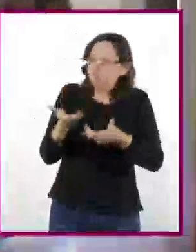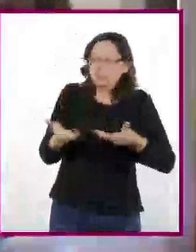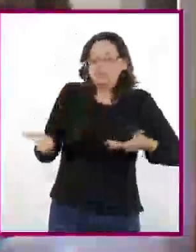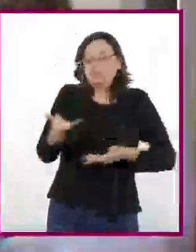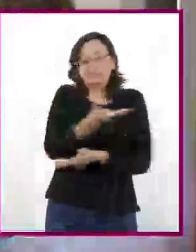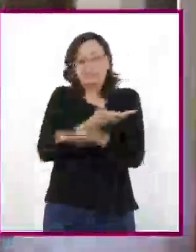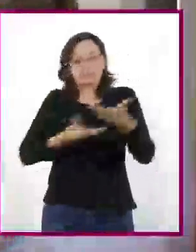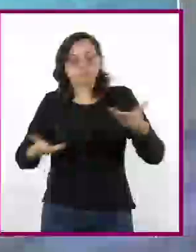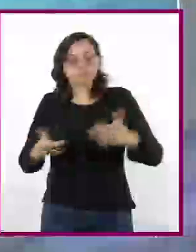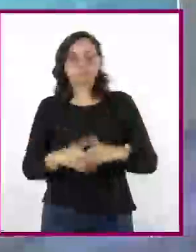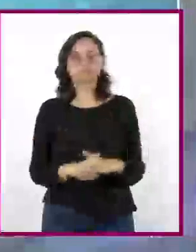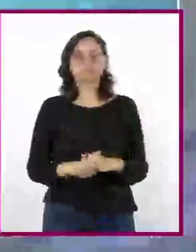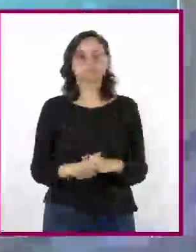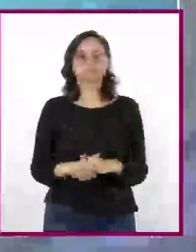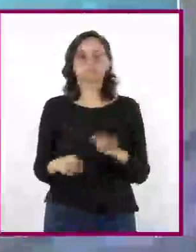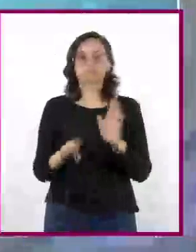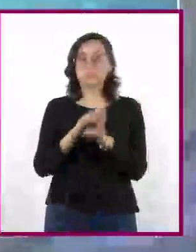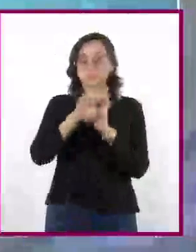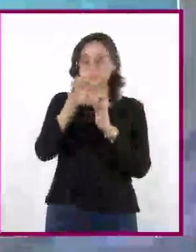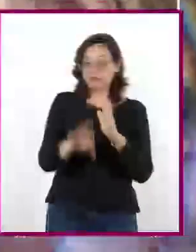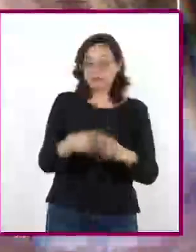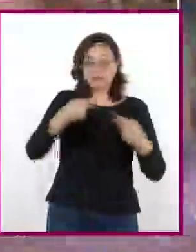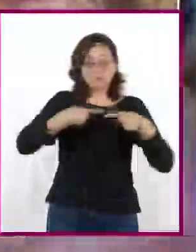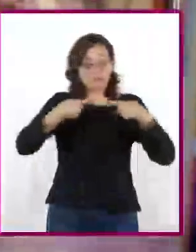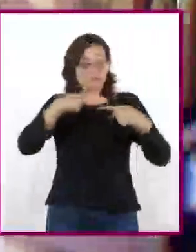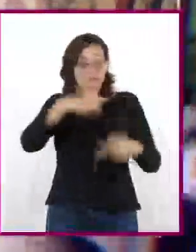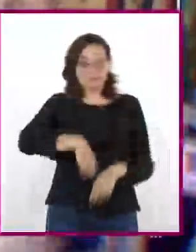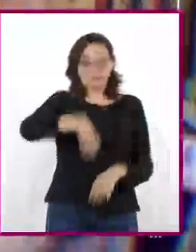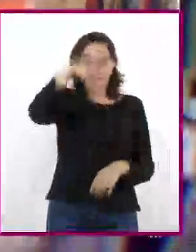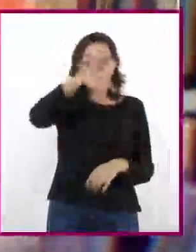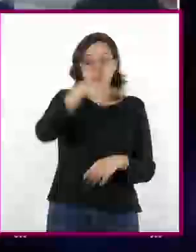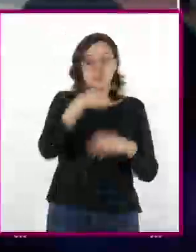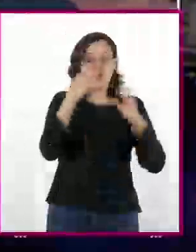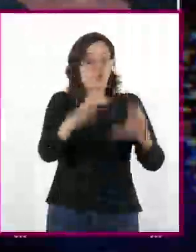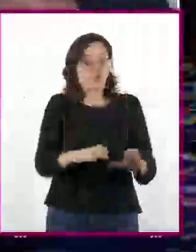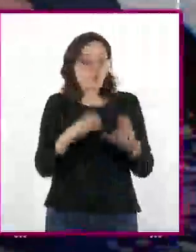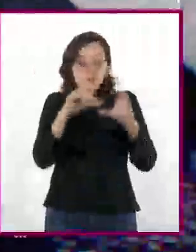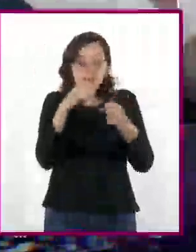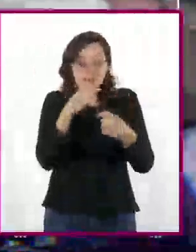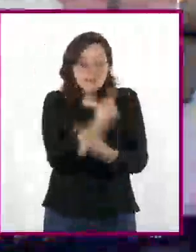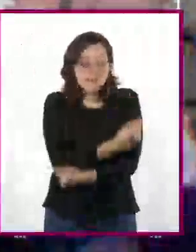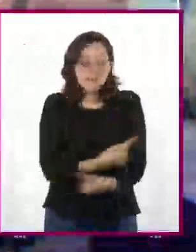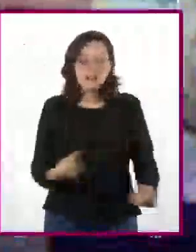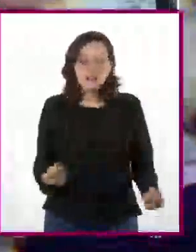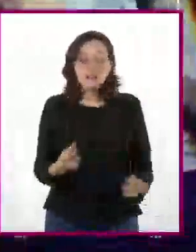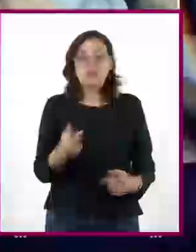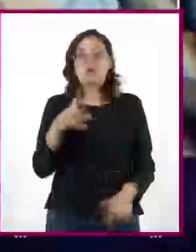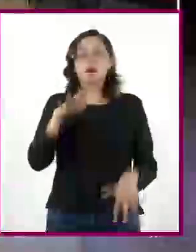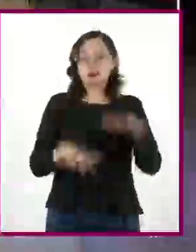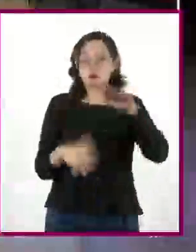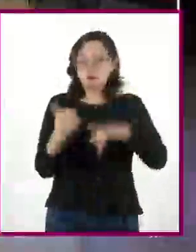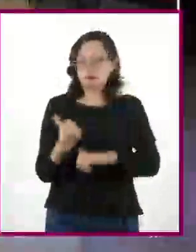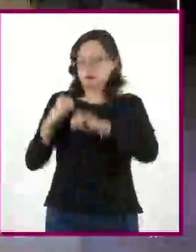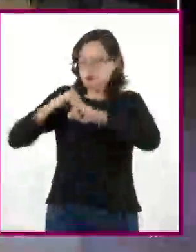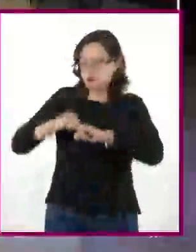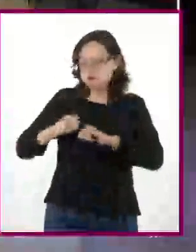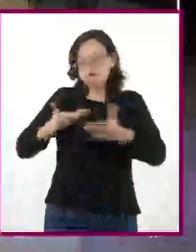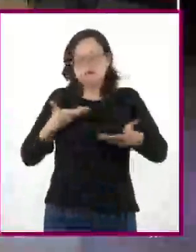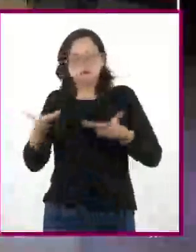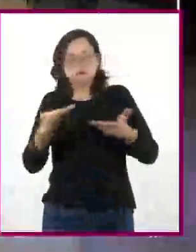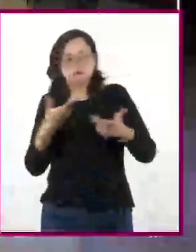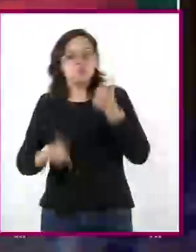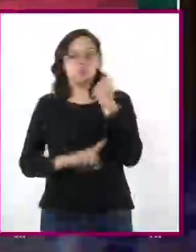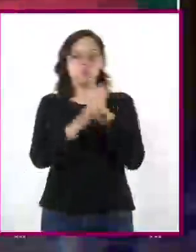Por ejemplo, los ancianos realizan labores como voluntarios y cuidadores. En ciertos lugares son autoridades que median en la